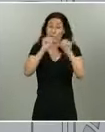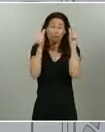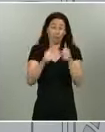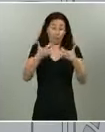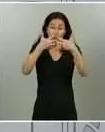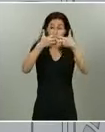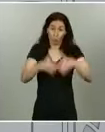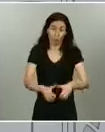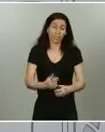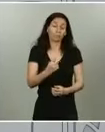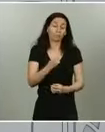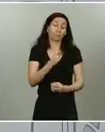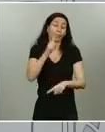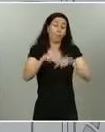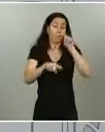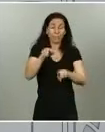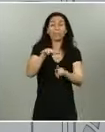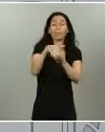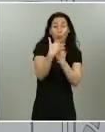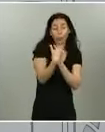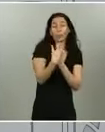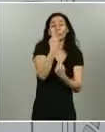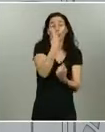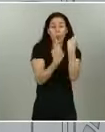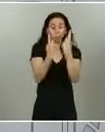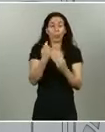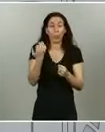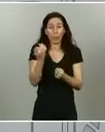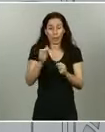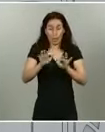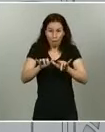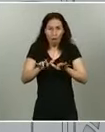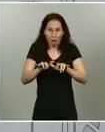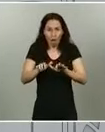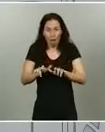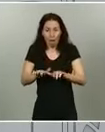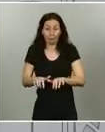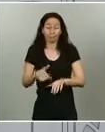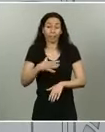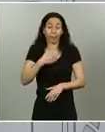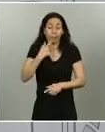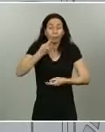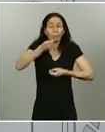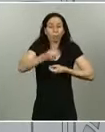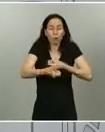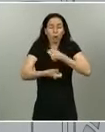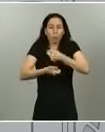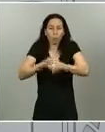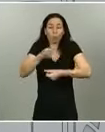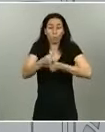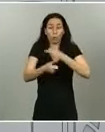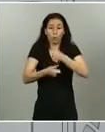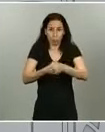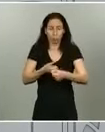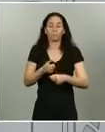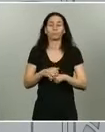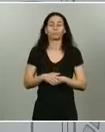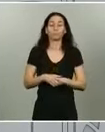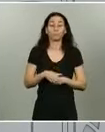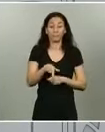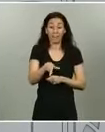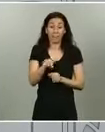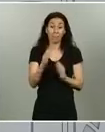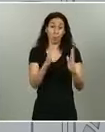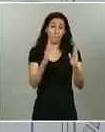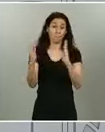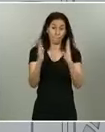van llegando progresivamente. Ha habido un periodo en el que ha habido una reducción del trabajo presencial y,